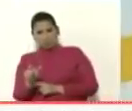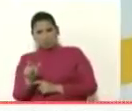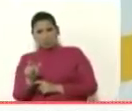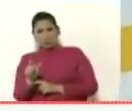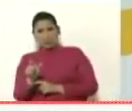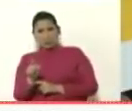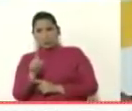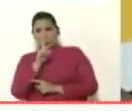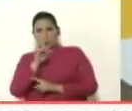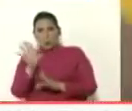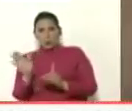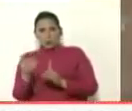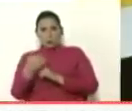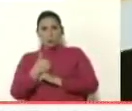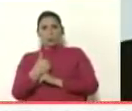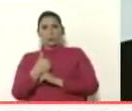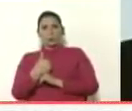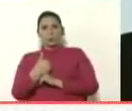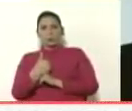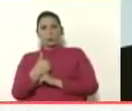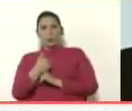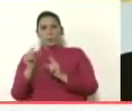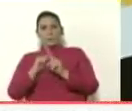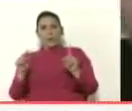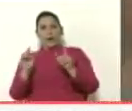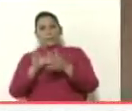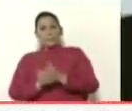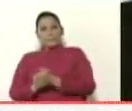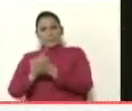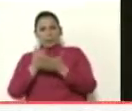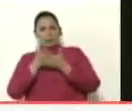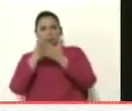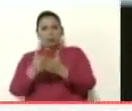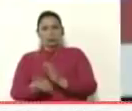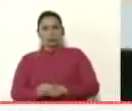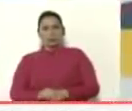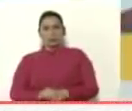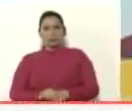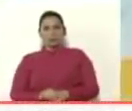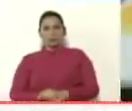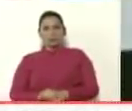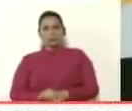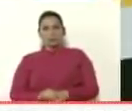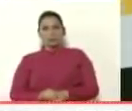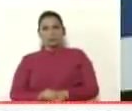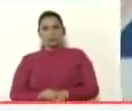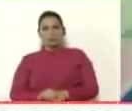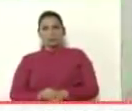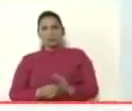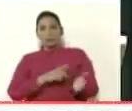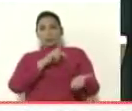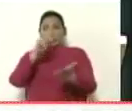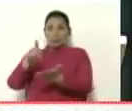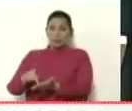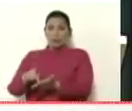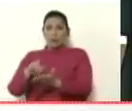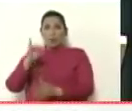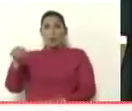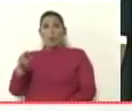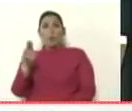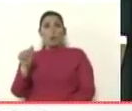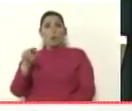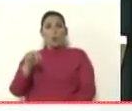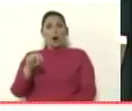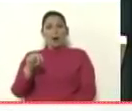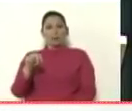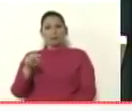muy delicadas para el amigo que está ayudando te llevo a Juan Planchar en una hora y le explicas lo